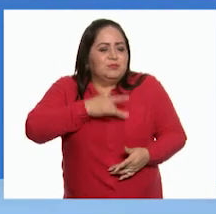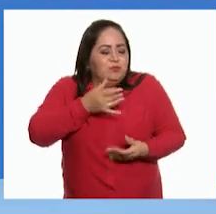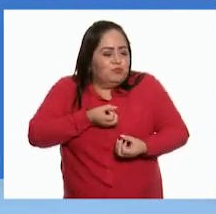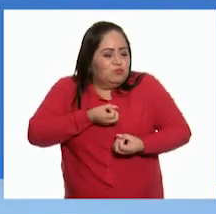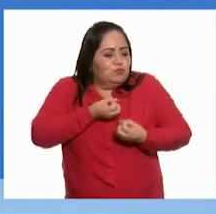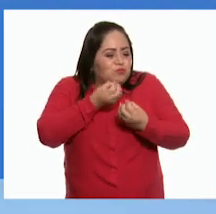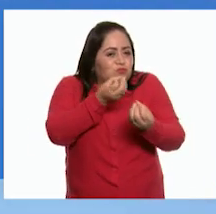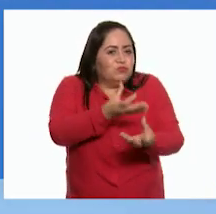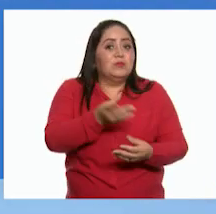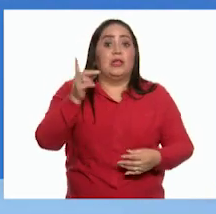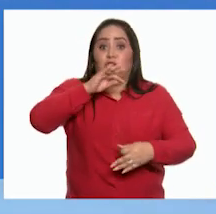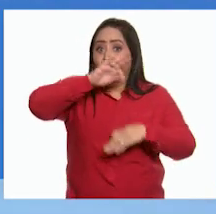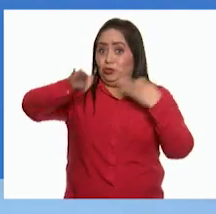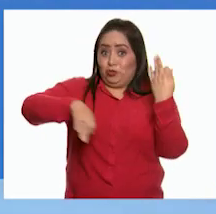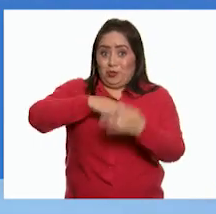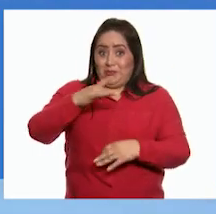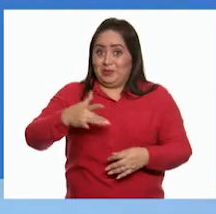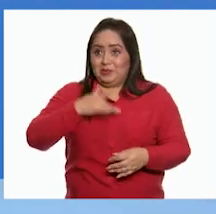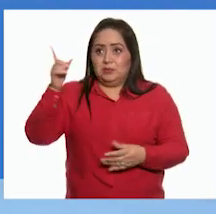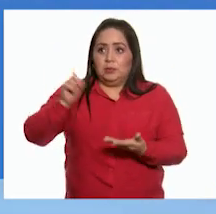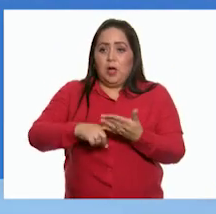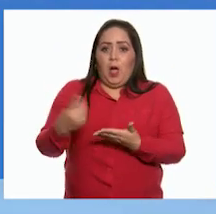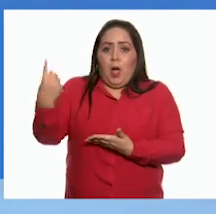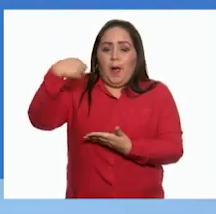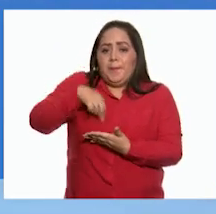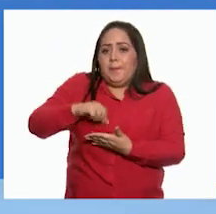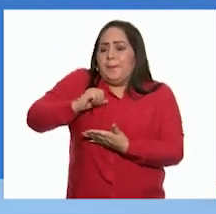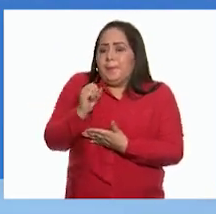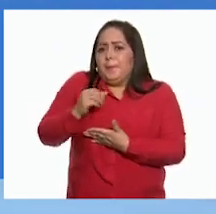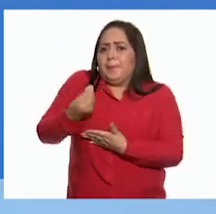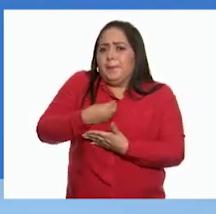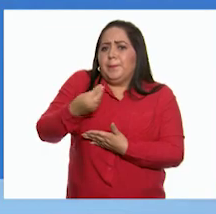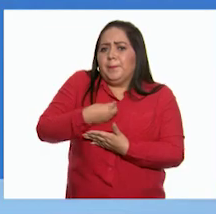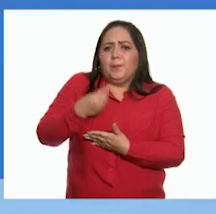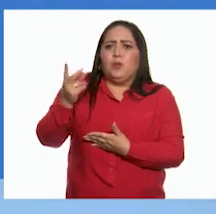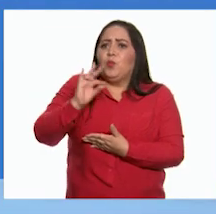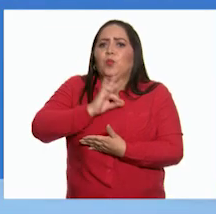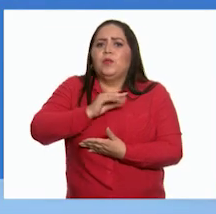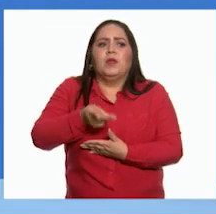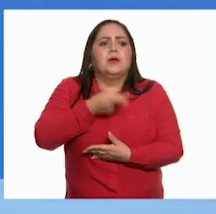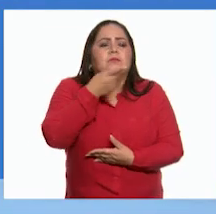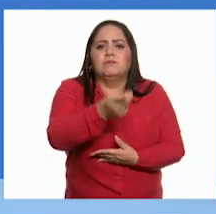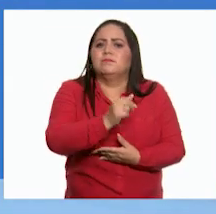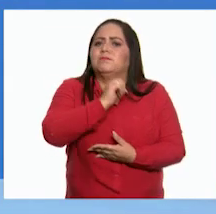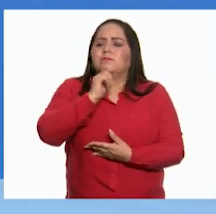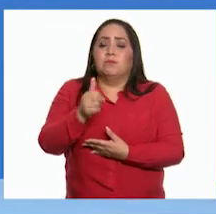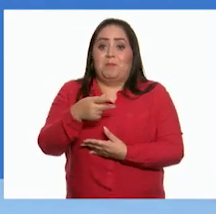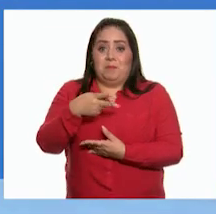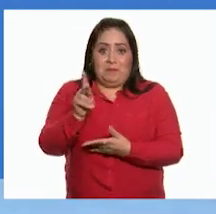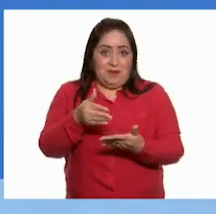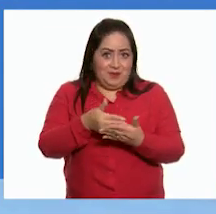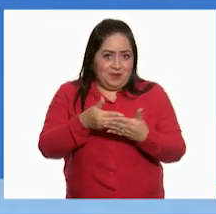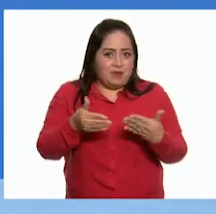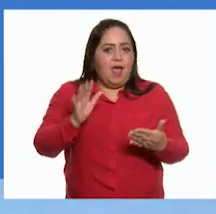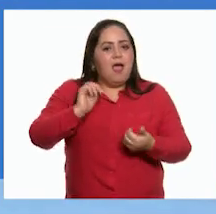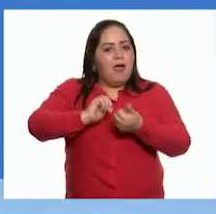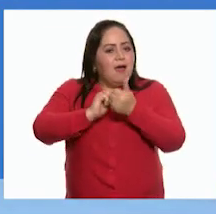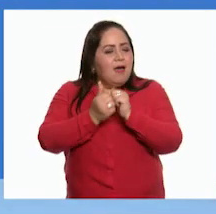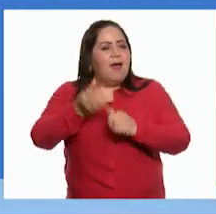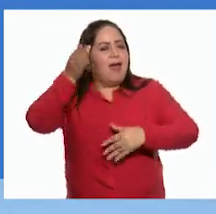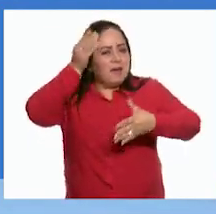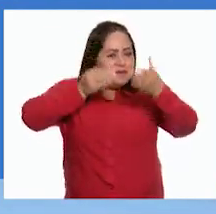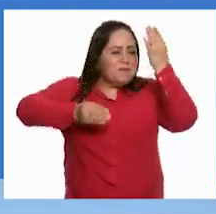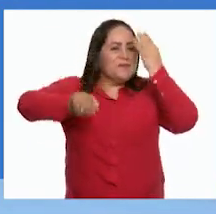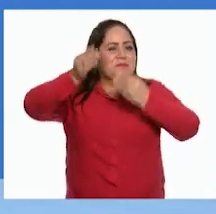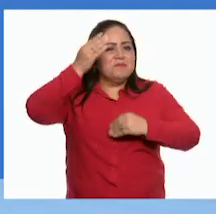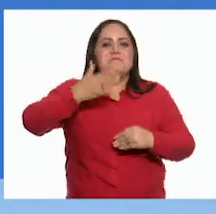Todos los sentimientos se los guardaba Uy, era incapaz de comunicarse Pero ha aprendido a regular tan